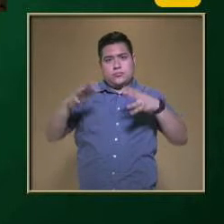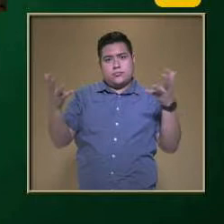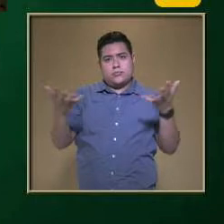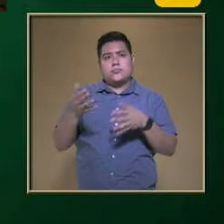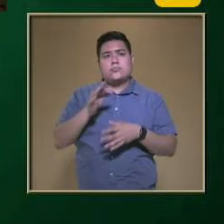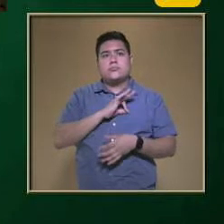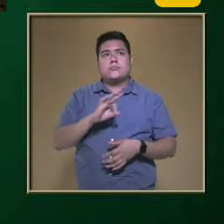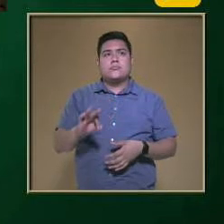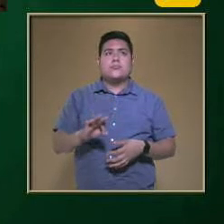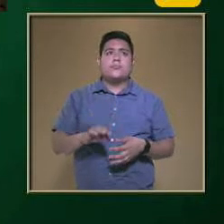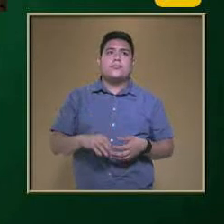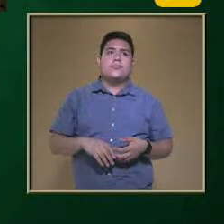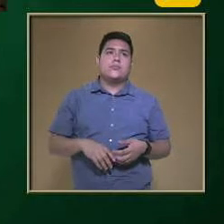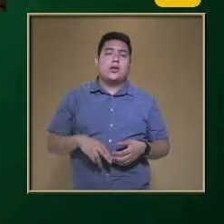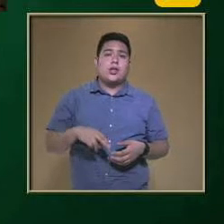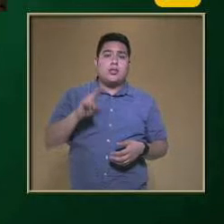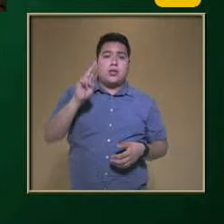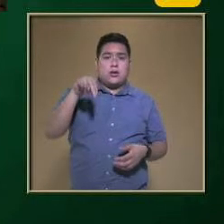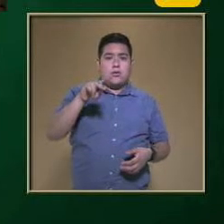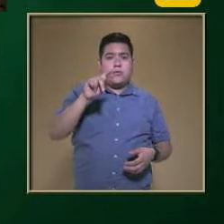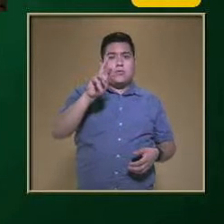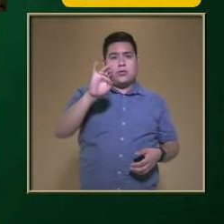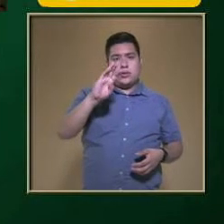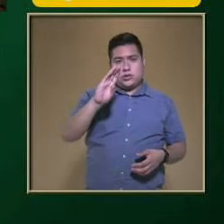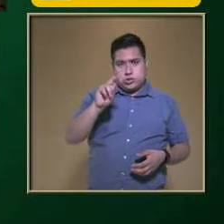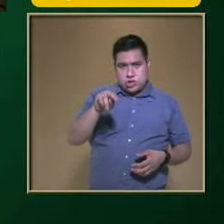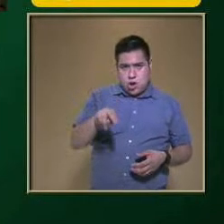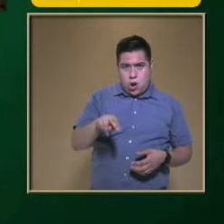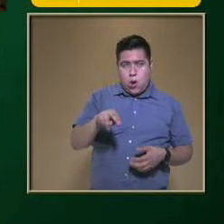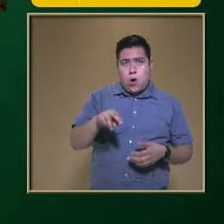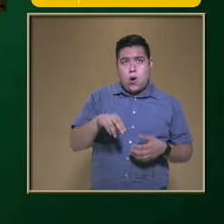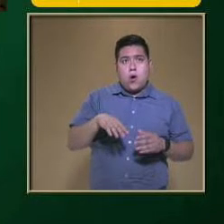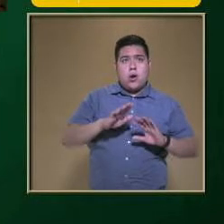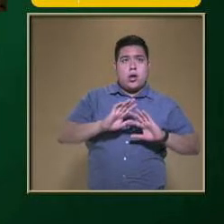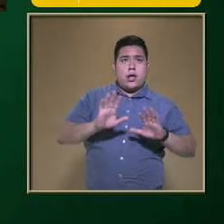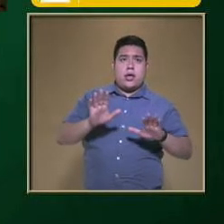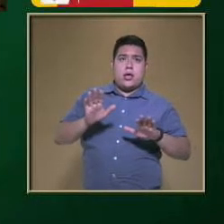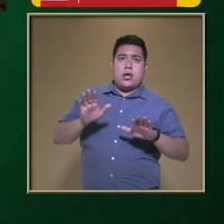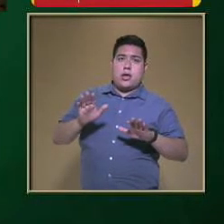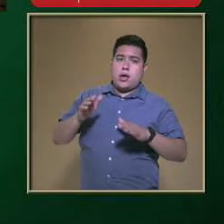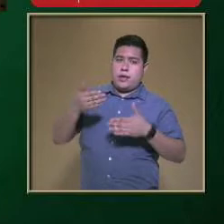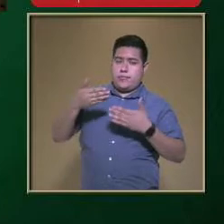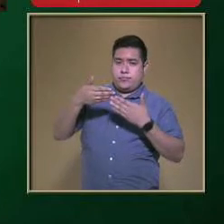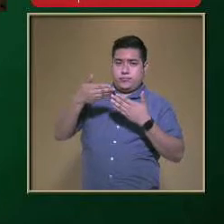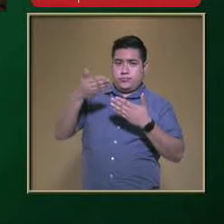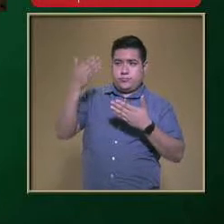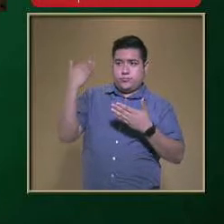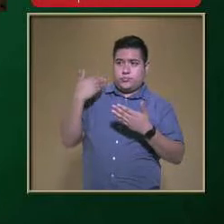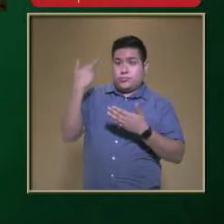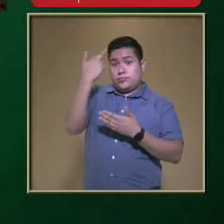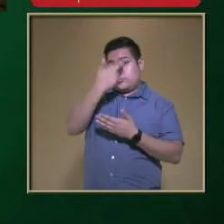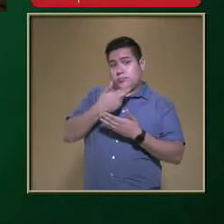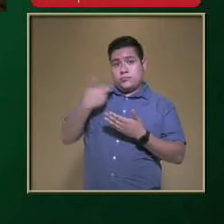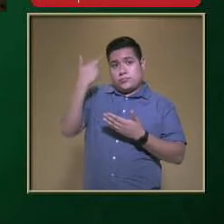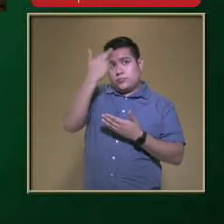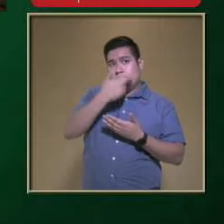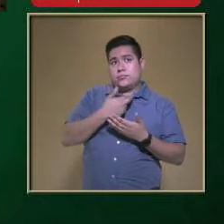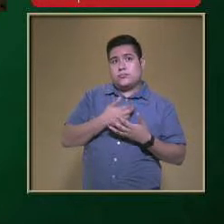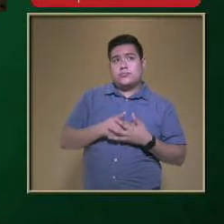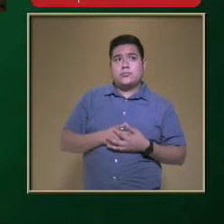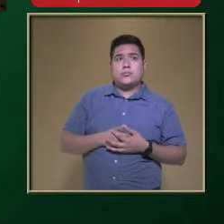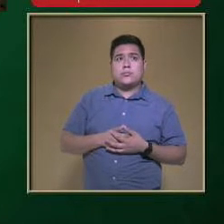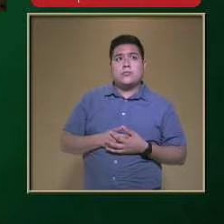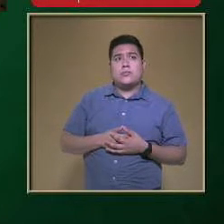Dentro de los tipos De nutrición Que ya se estuvieron Revisando A lo largo De programas anteriores Encontramos